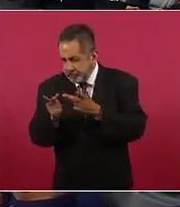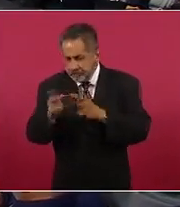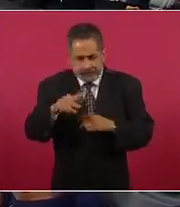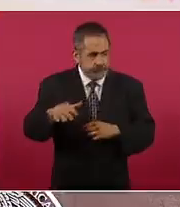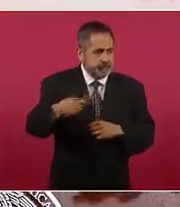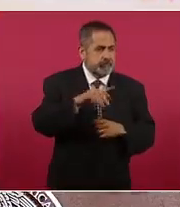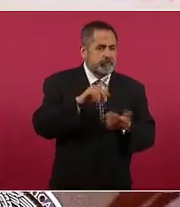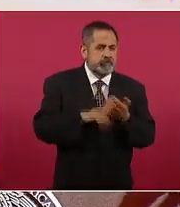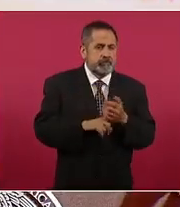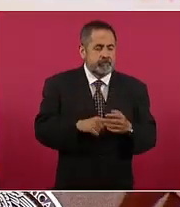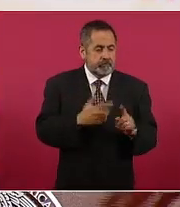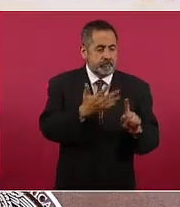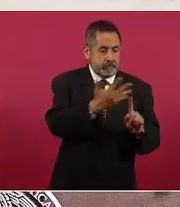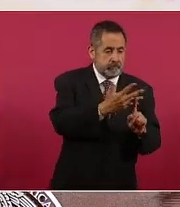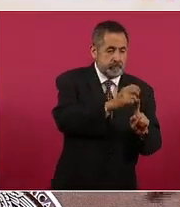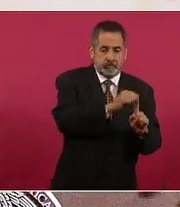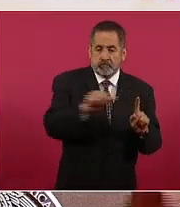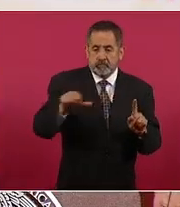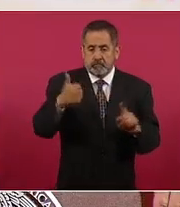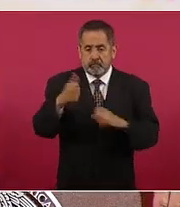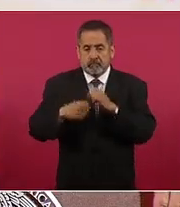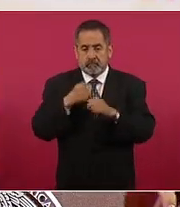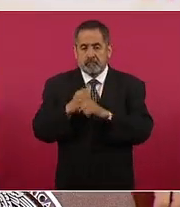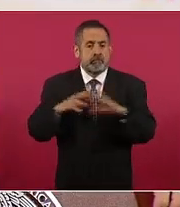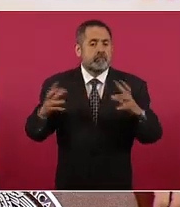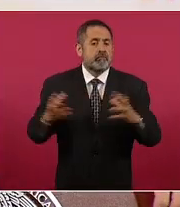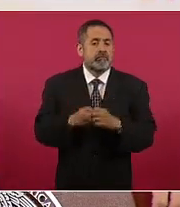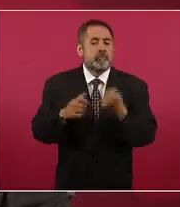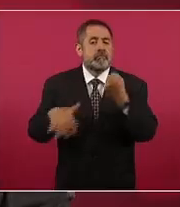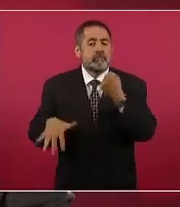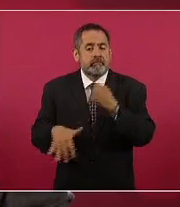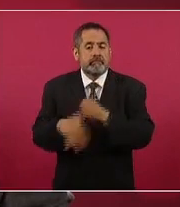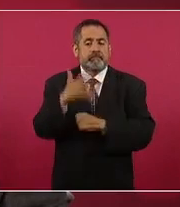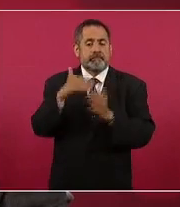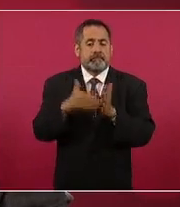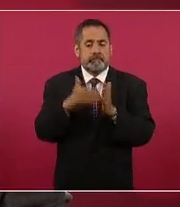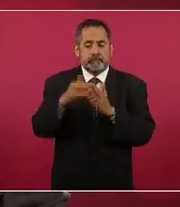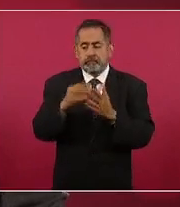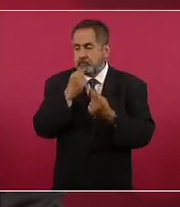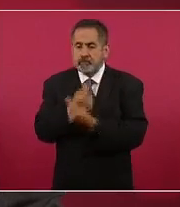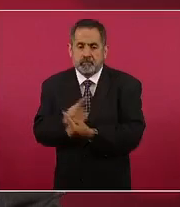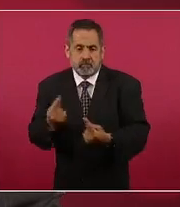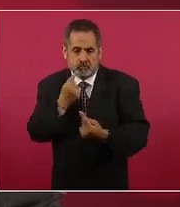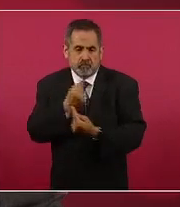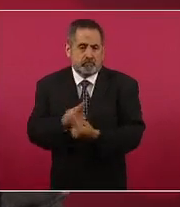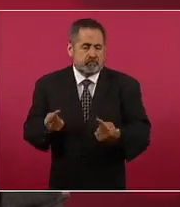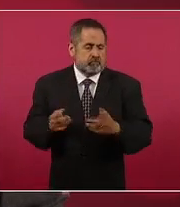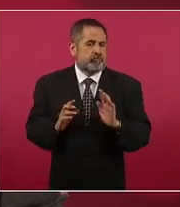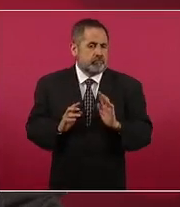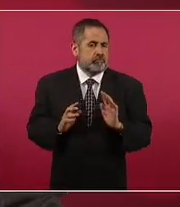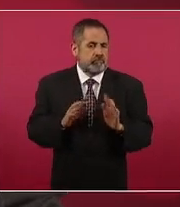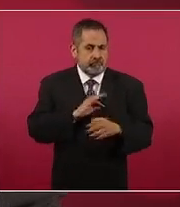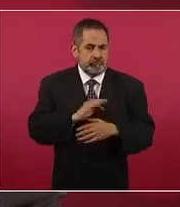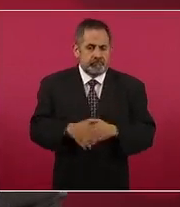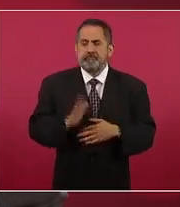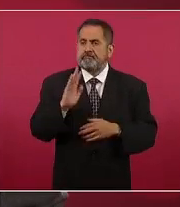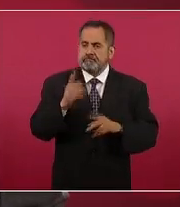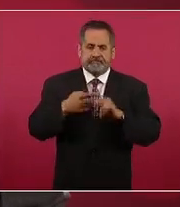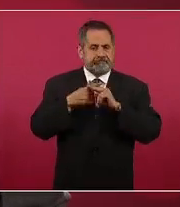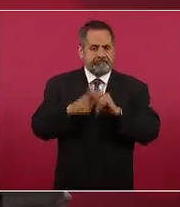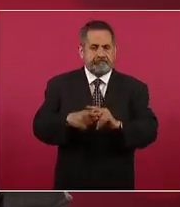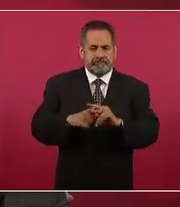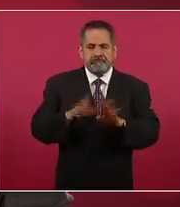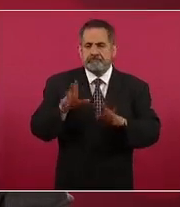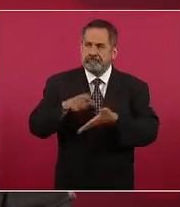entre cinco y once años de edad hay alrededor de 15 millones de niños y niñas empezamos ya con esta